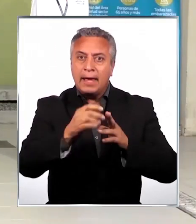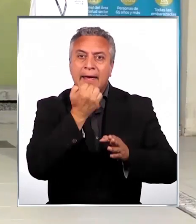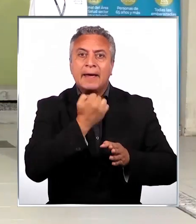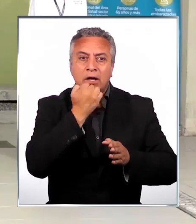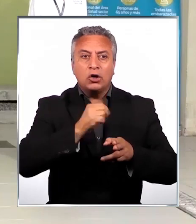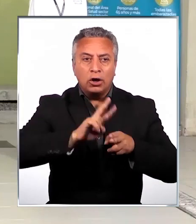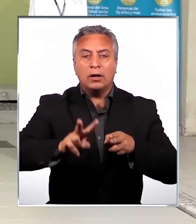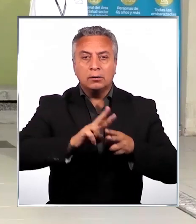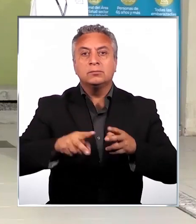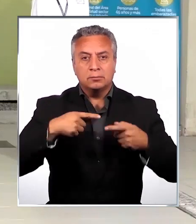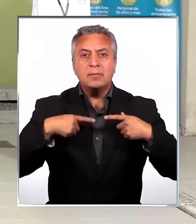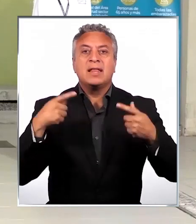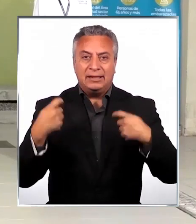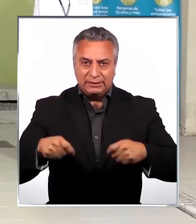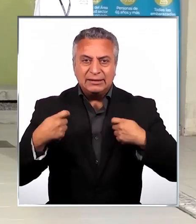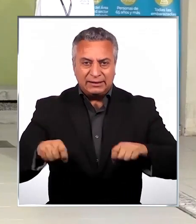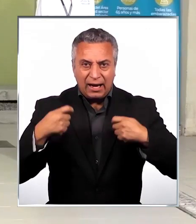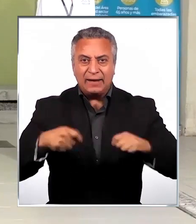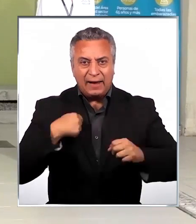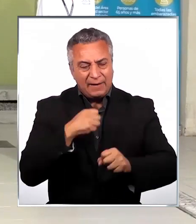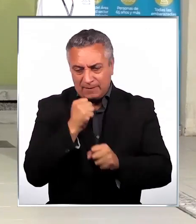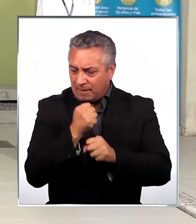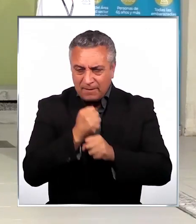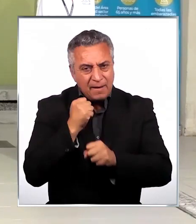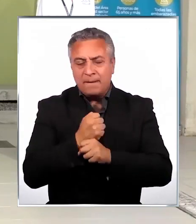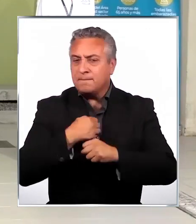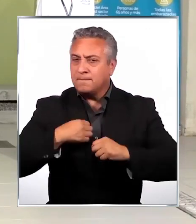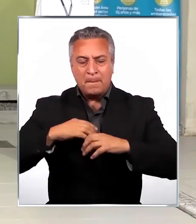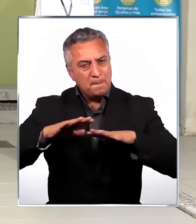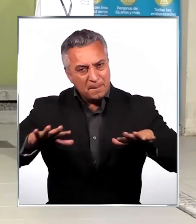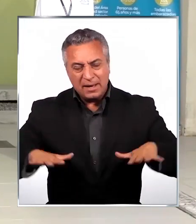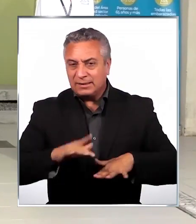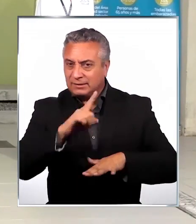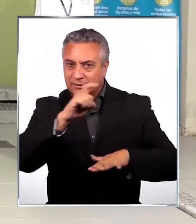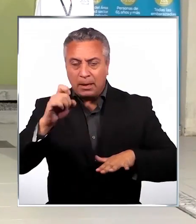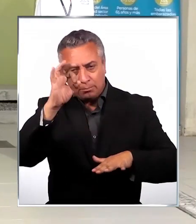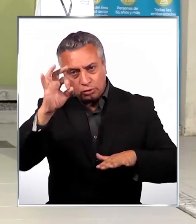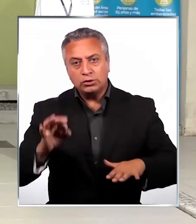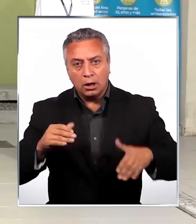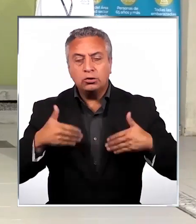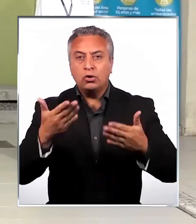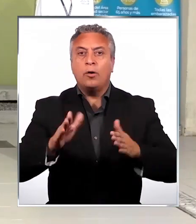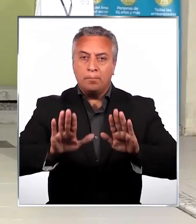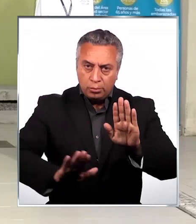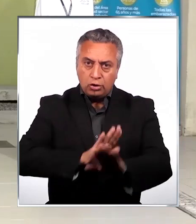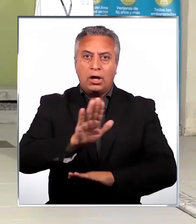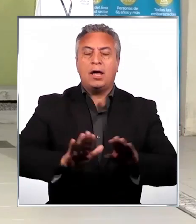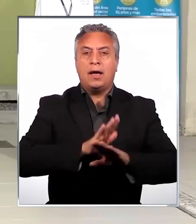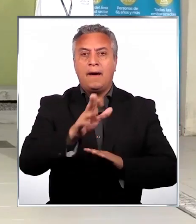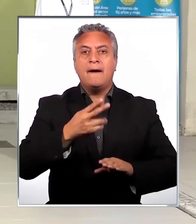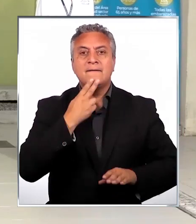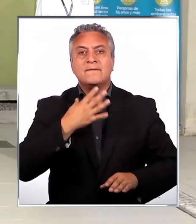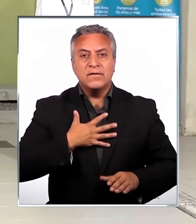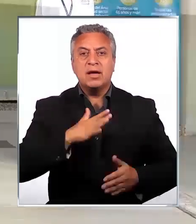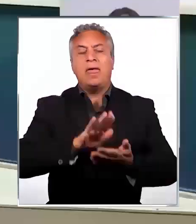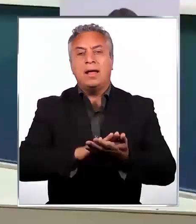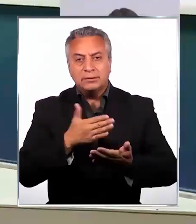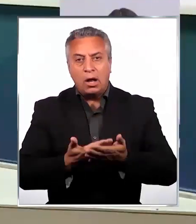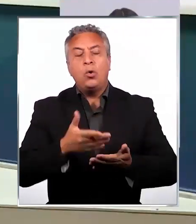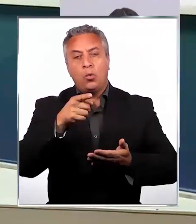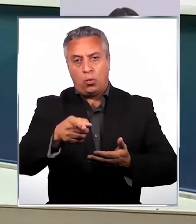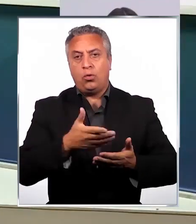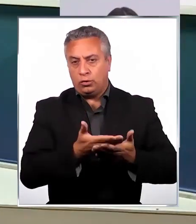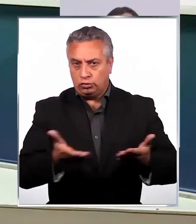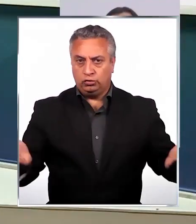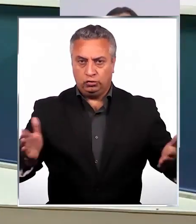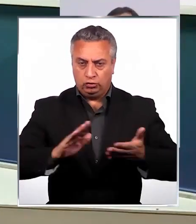esos errores y hemos hecho lo humanamente posible por proteger la salud y la vida de todos nuestros compatriotas. Y